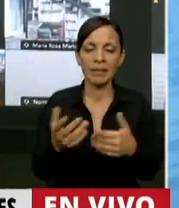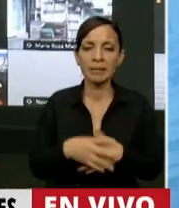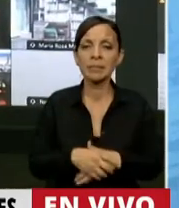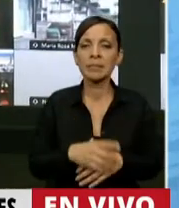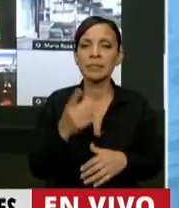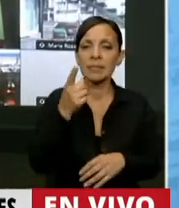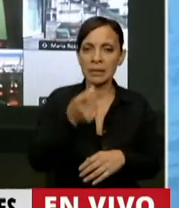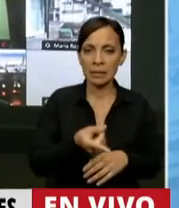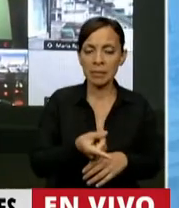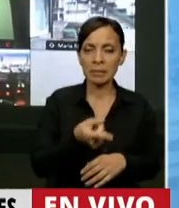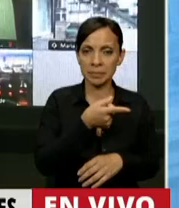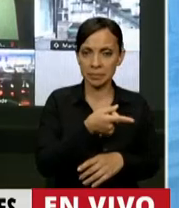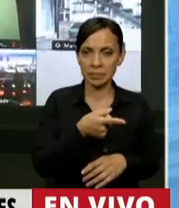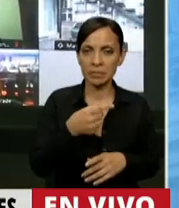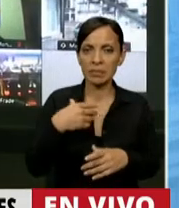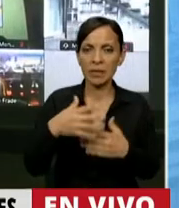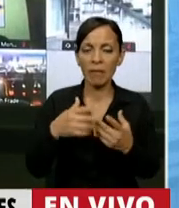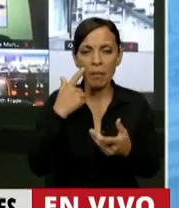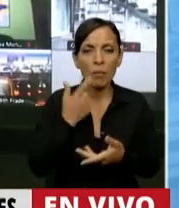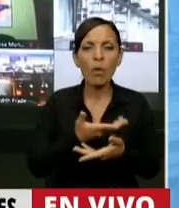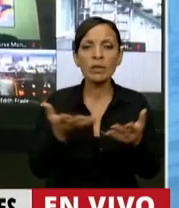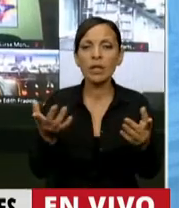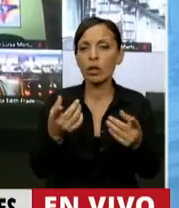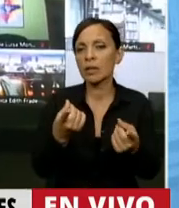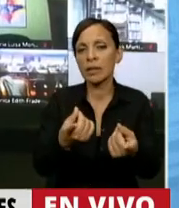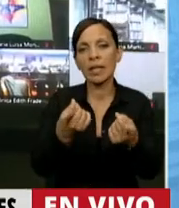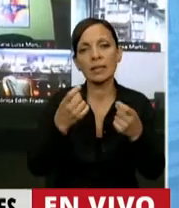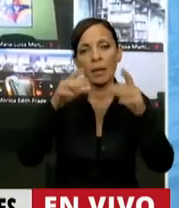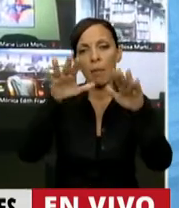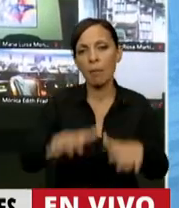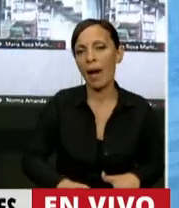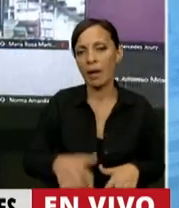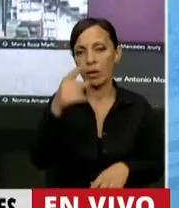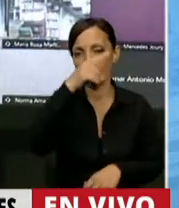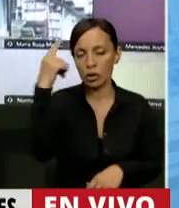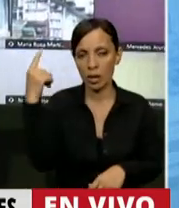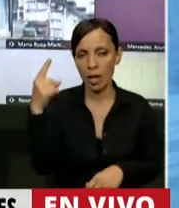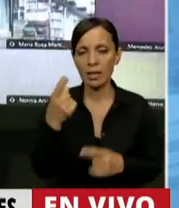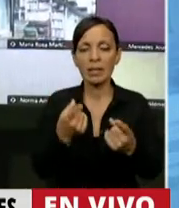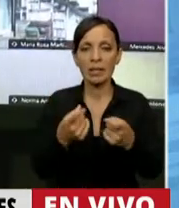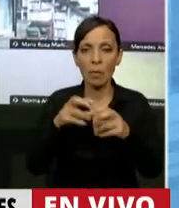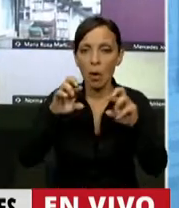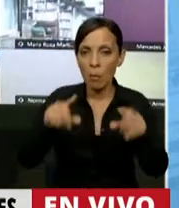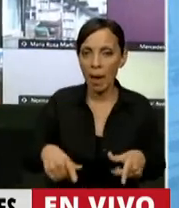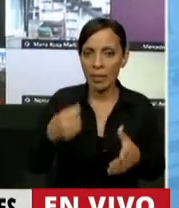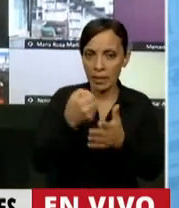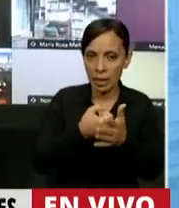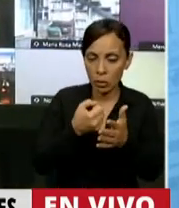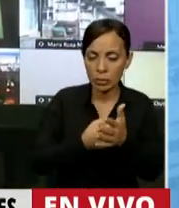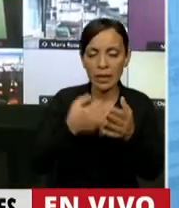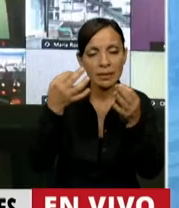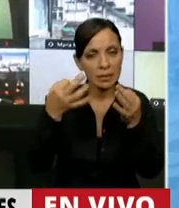por lo tanto todo esto va configurando la necesidad de un paro nacional, de un plan de lucha y es lo que vamos a ver en escena